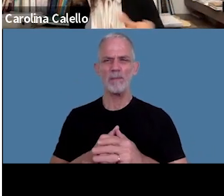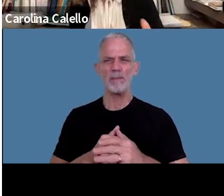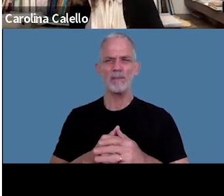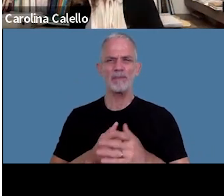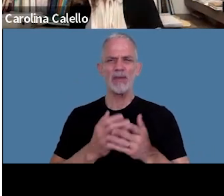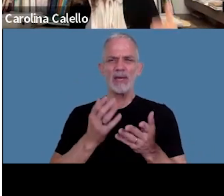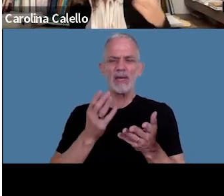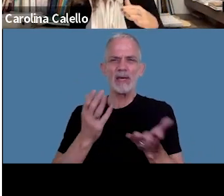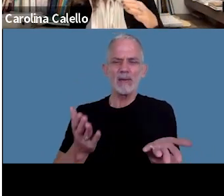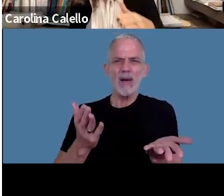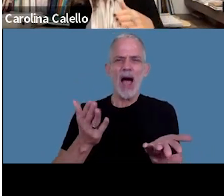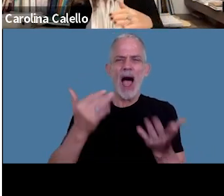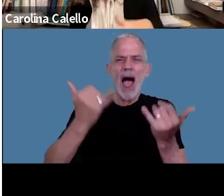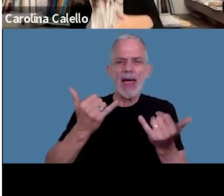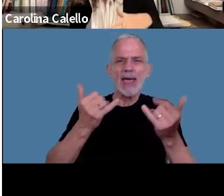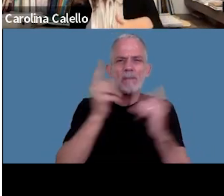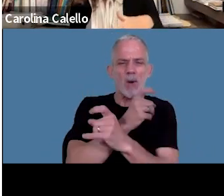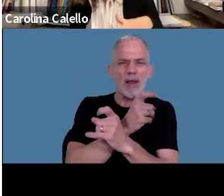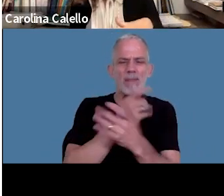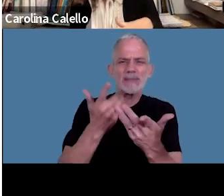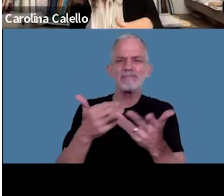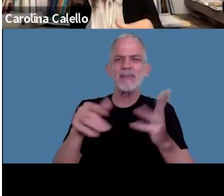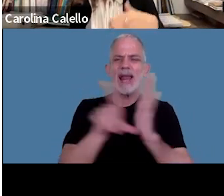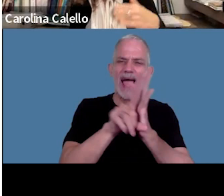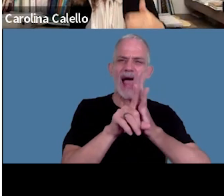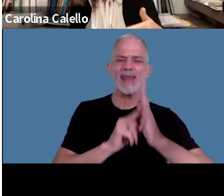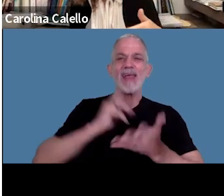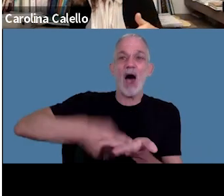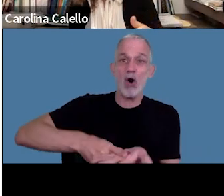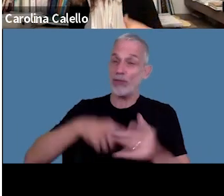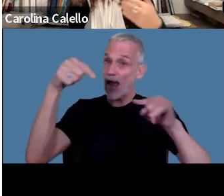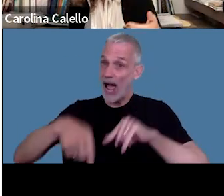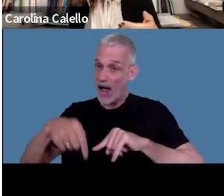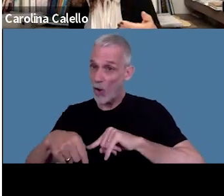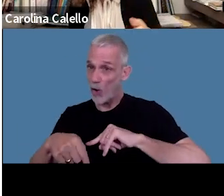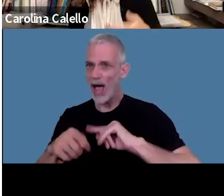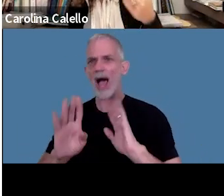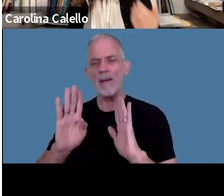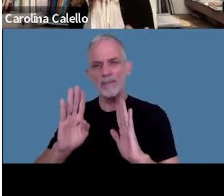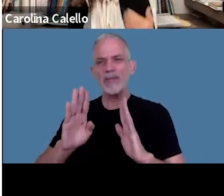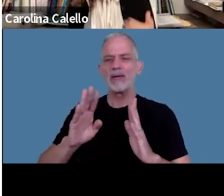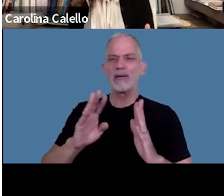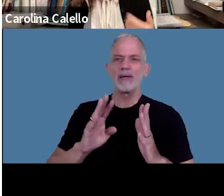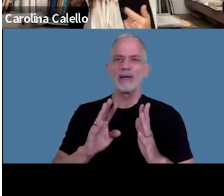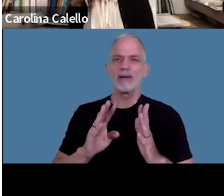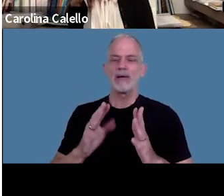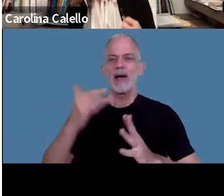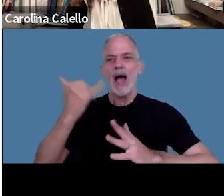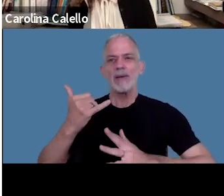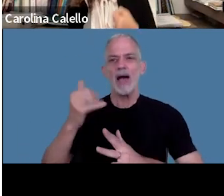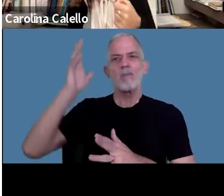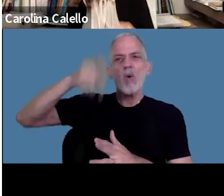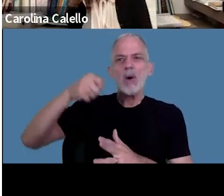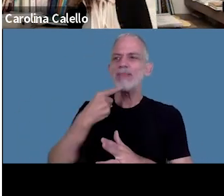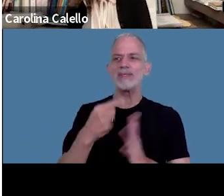jurisprudencia controvertida antes de la consagración legal de la orden de intervención ahora y aún así había jurisprudencia que